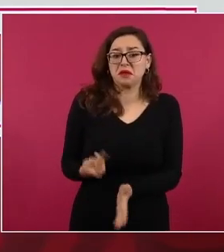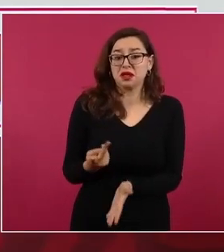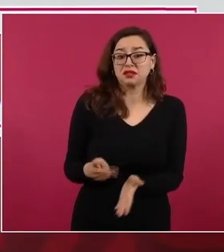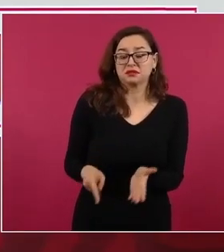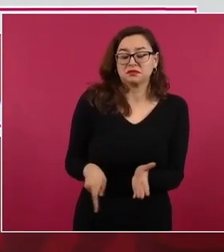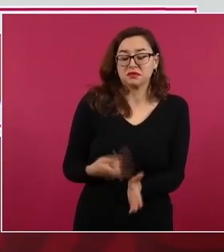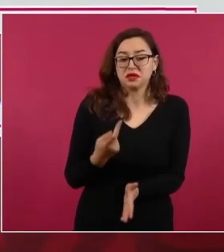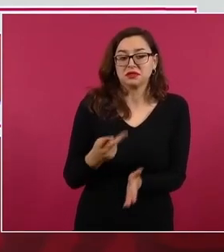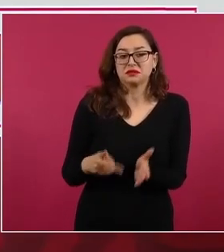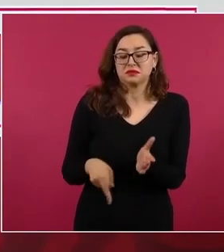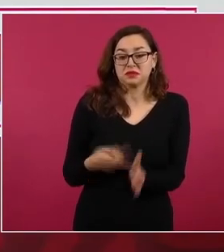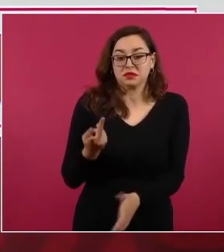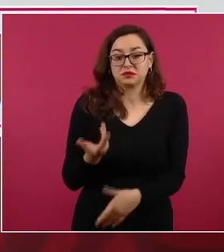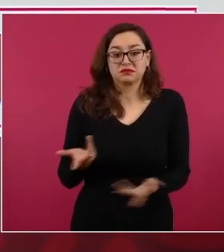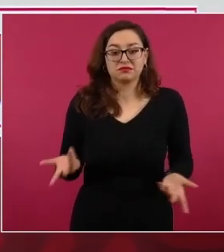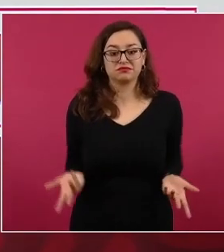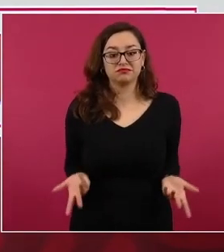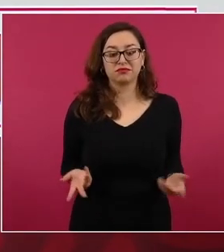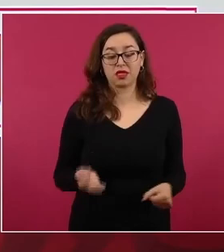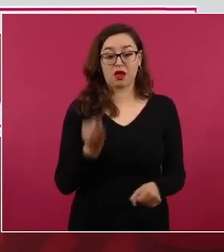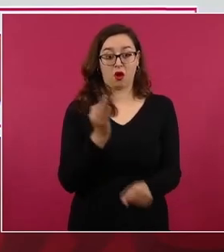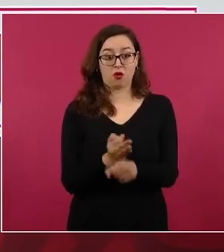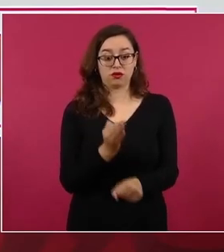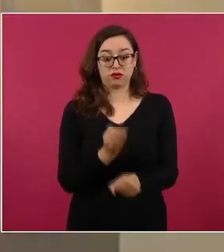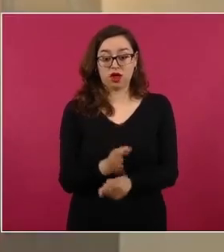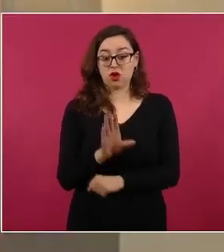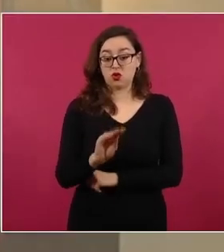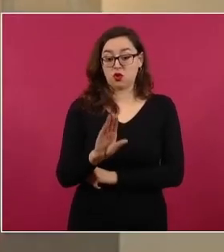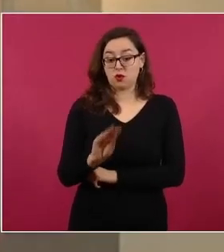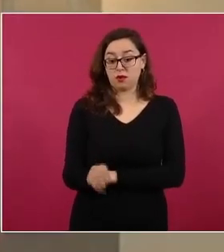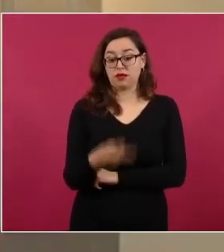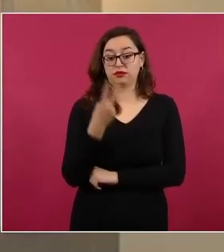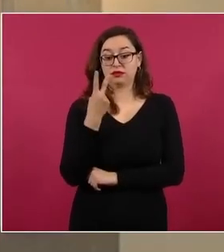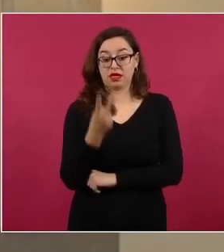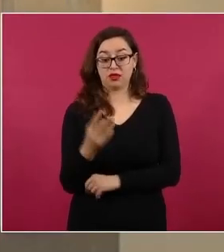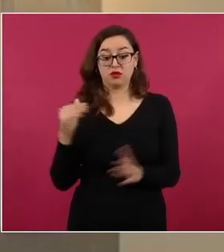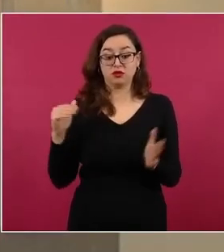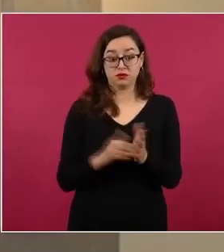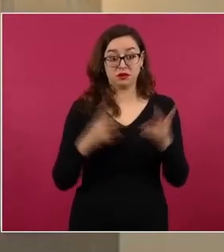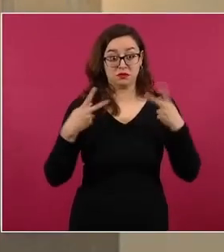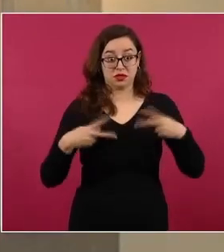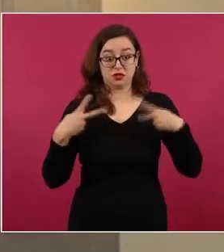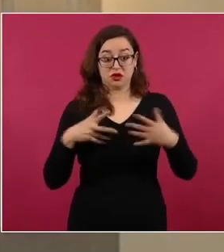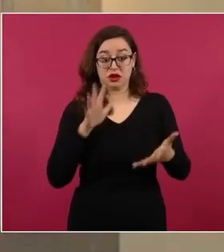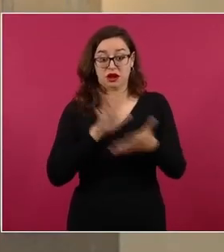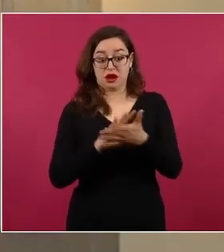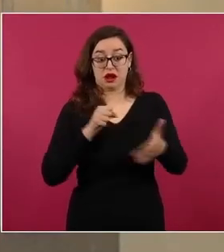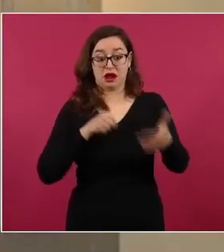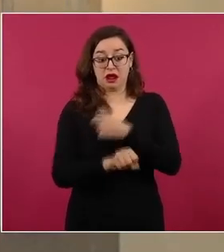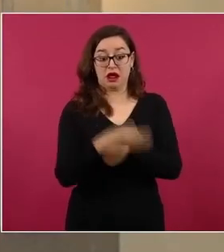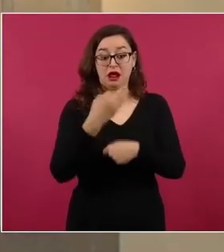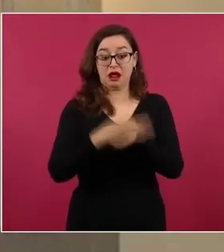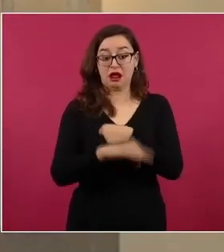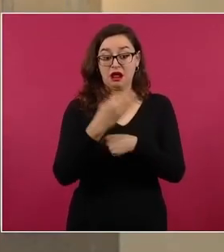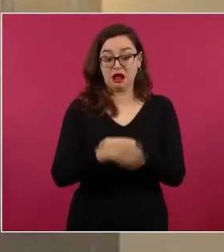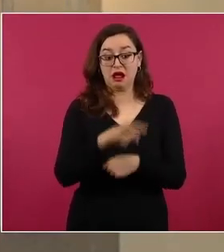sujetos a prisión preventiva por delitos graves, secuestradores, narcotraficantes,